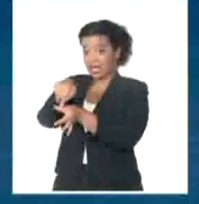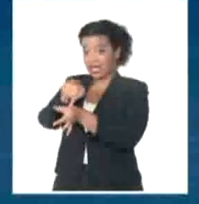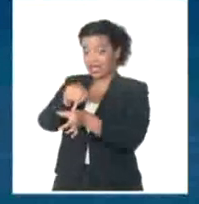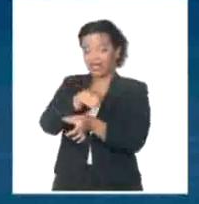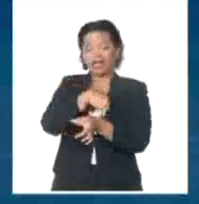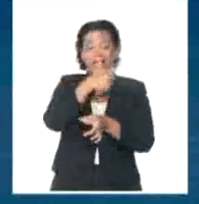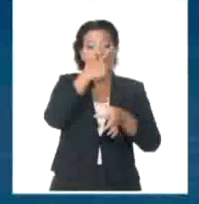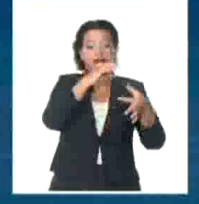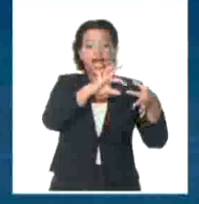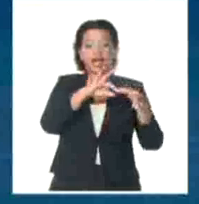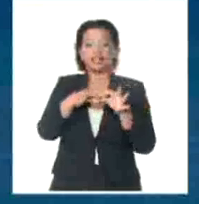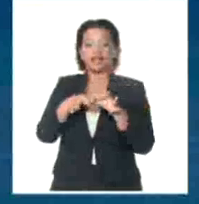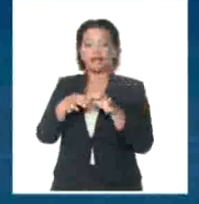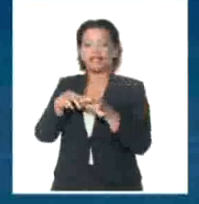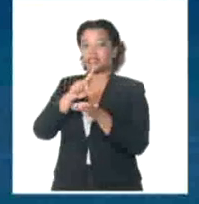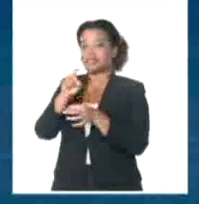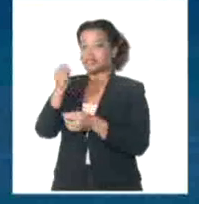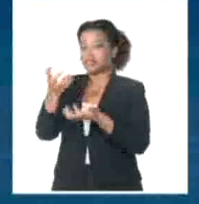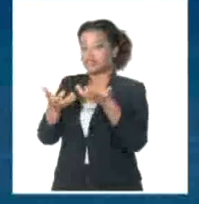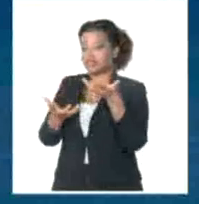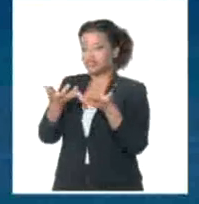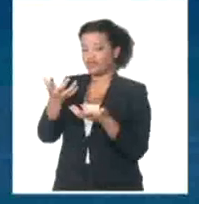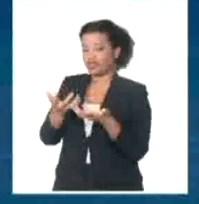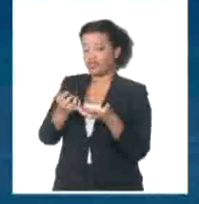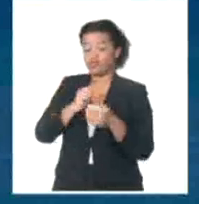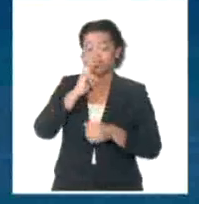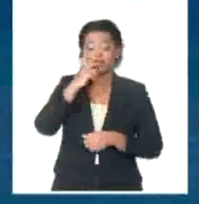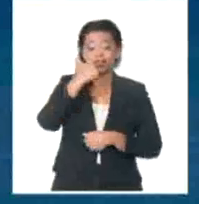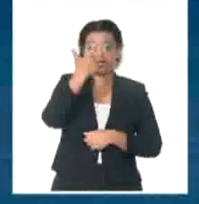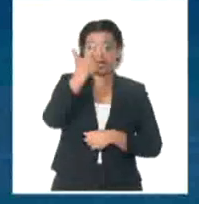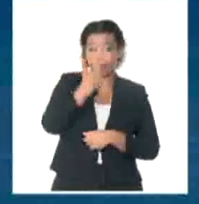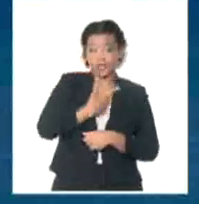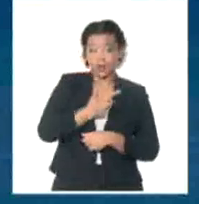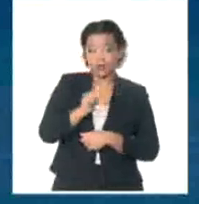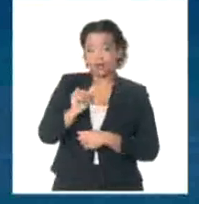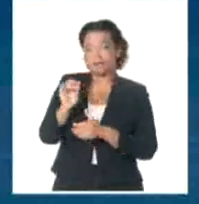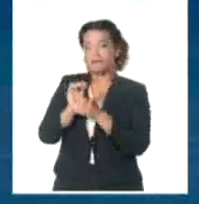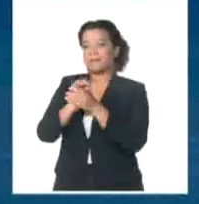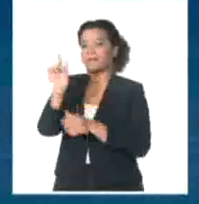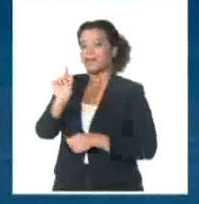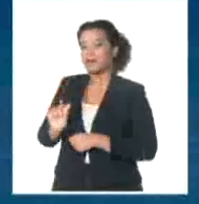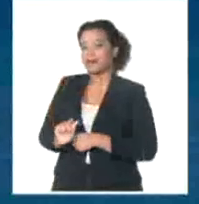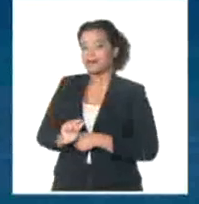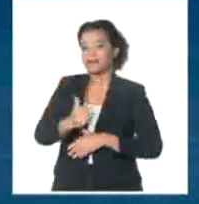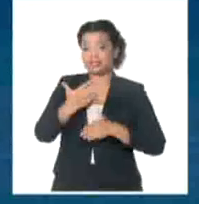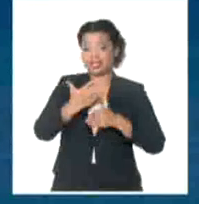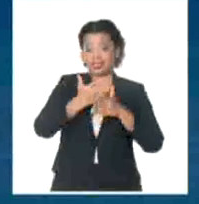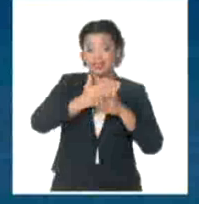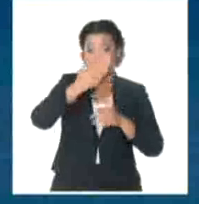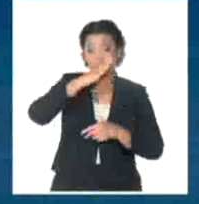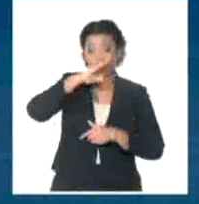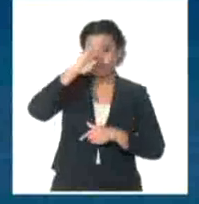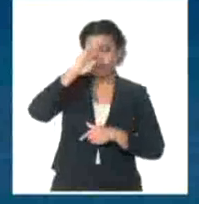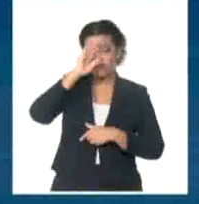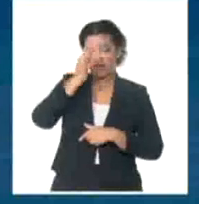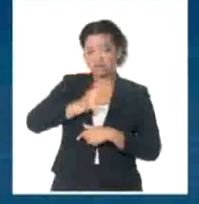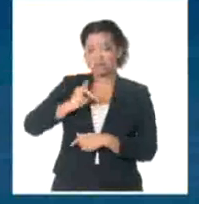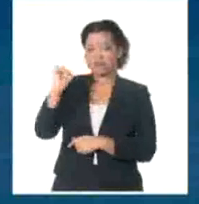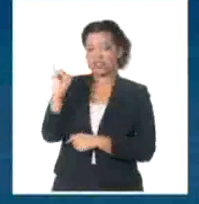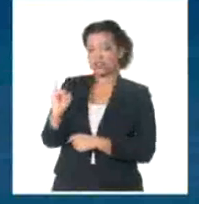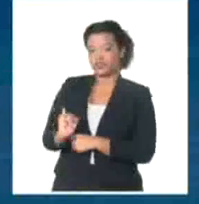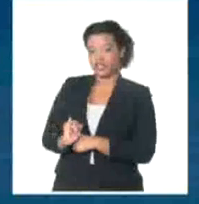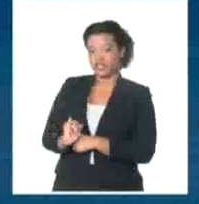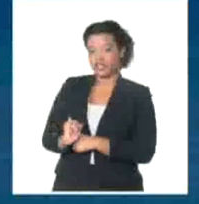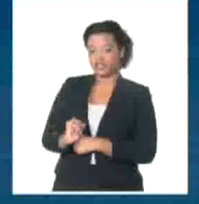Artemisas se medirá a Cienfuegos. En tanto, Ciego de Ávila es anfitrión de Mayabeque. Santiago de Cuba está en casa de Industriales.